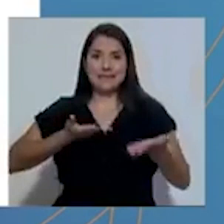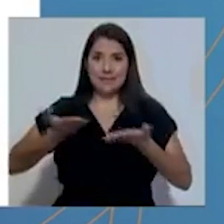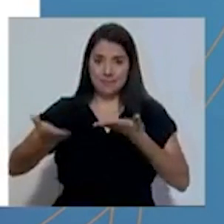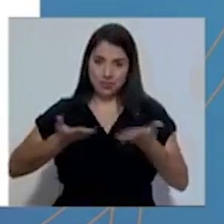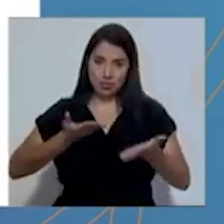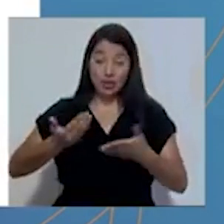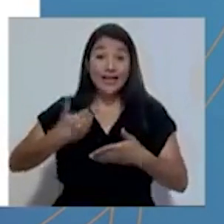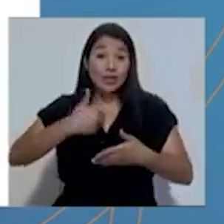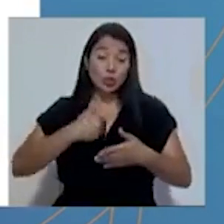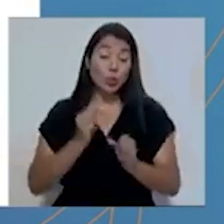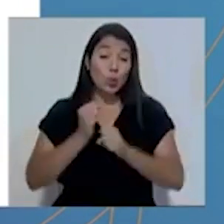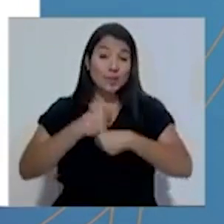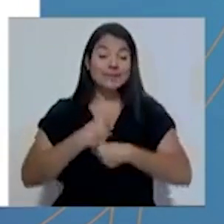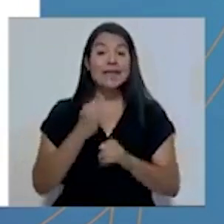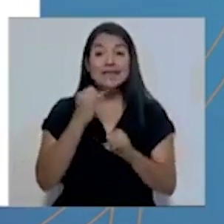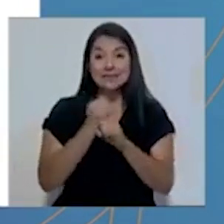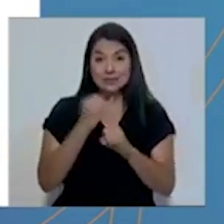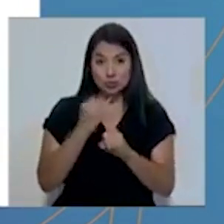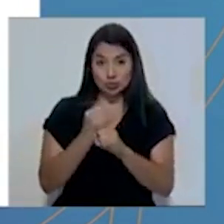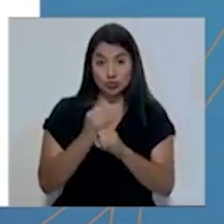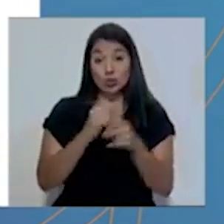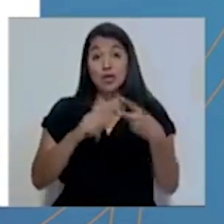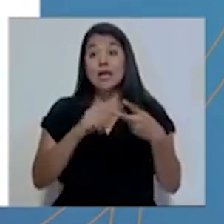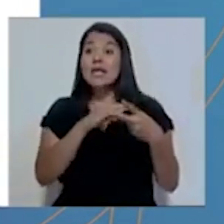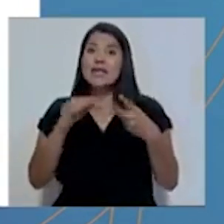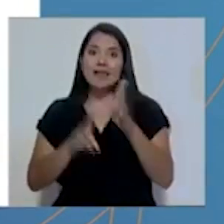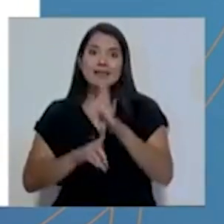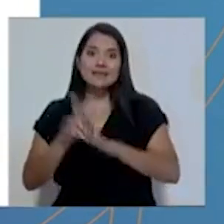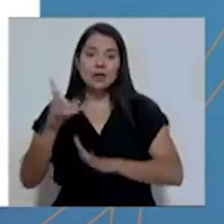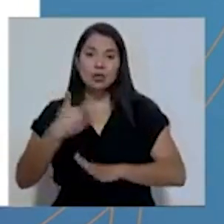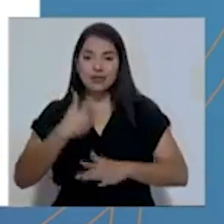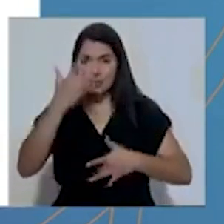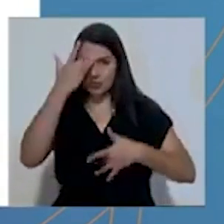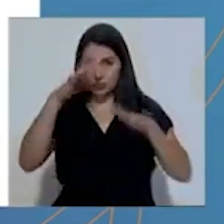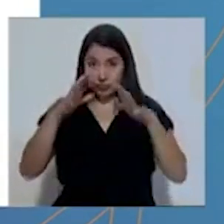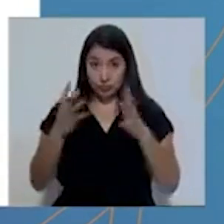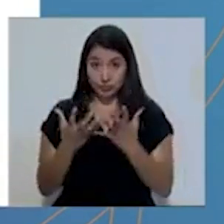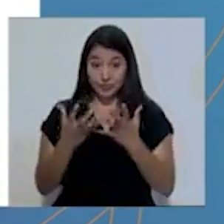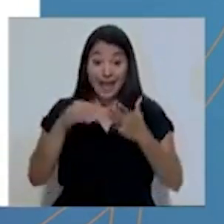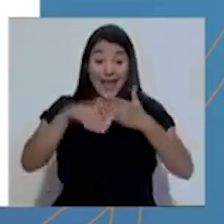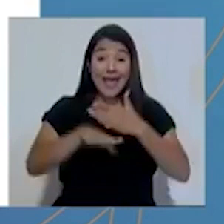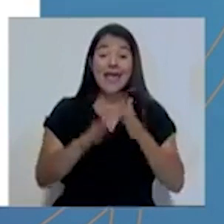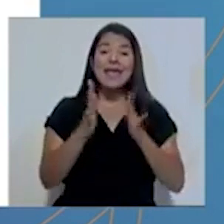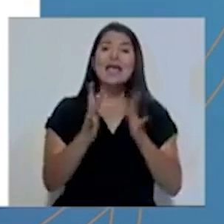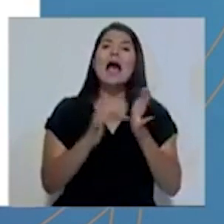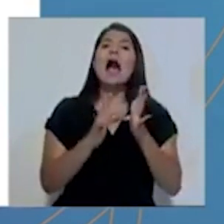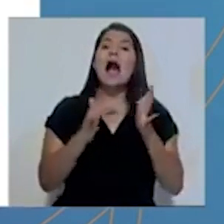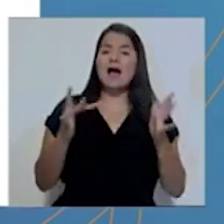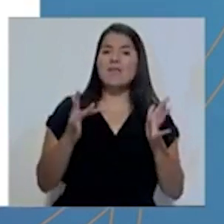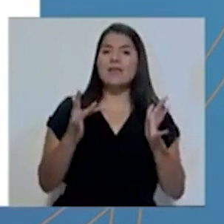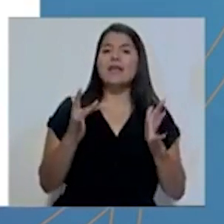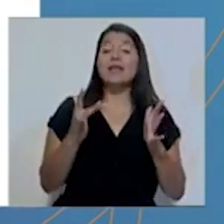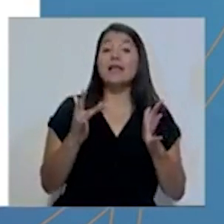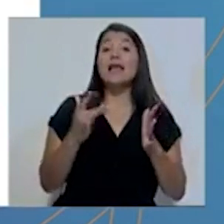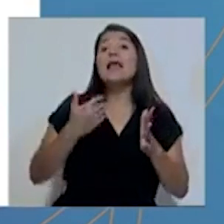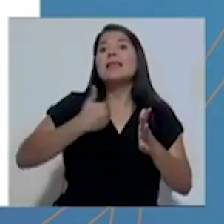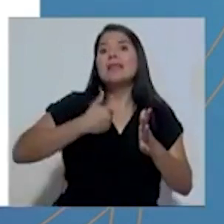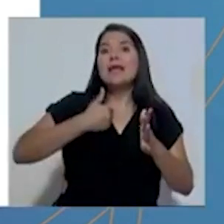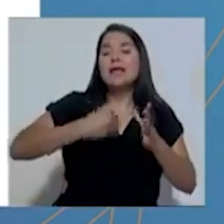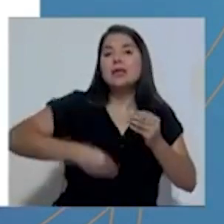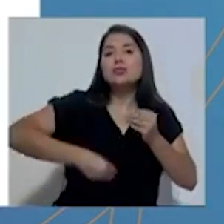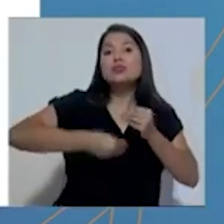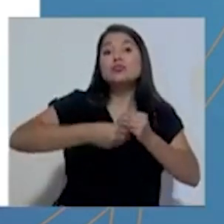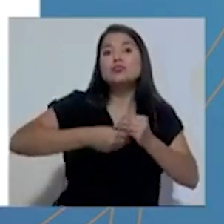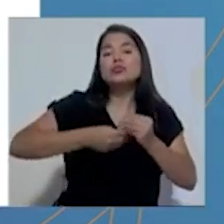ha tenido que realizar la institución y la evolución de la pandemia. En el mes de abril, se registra un monto importante